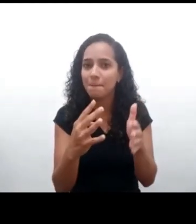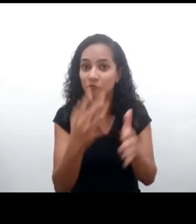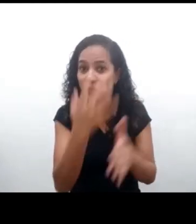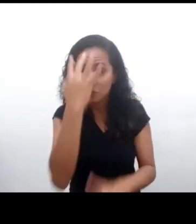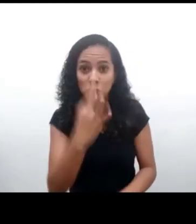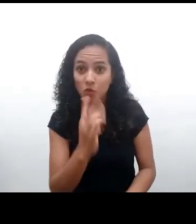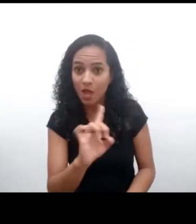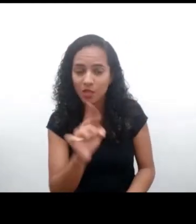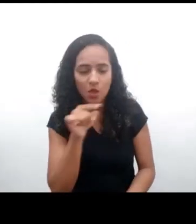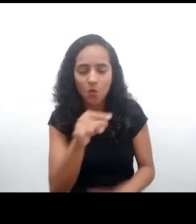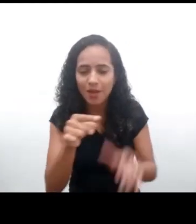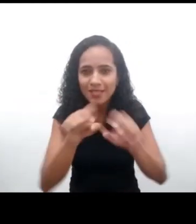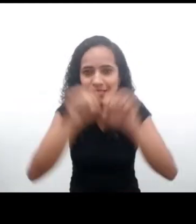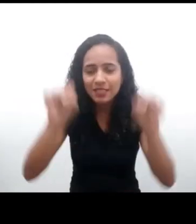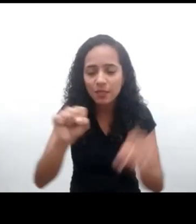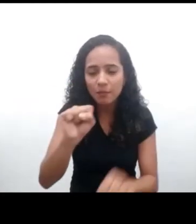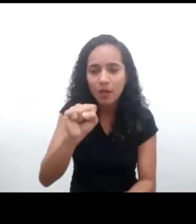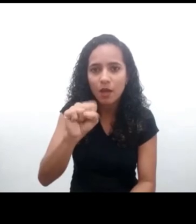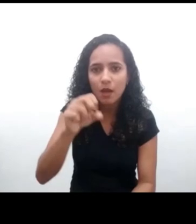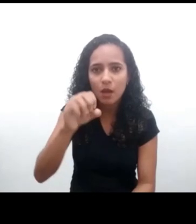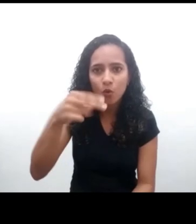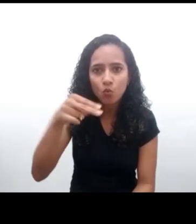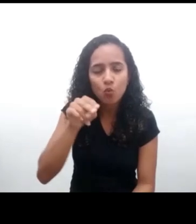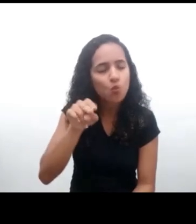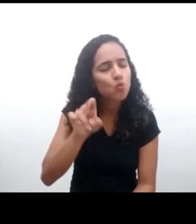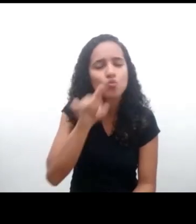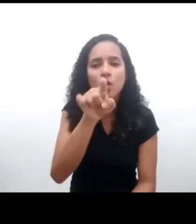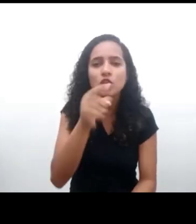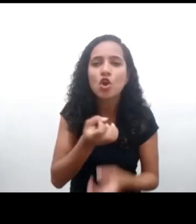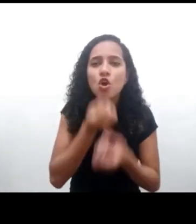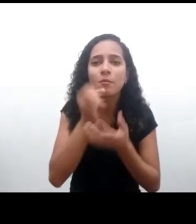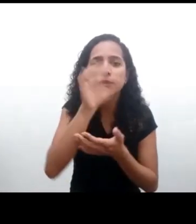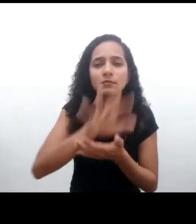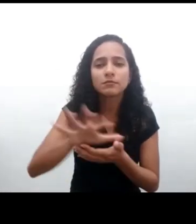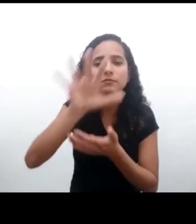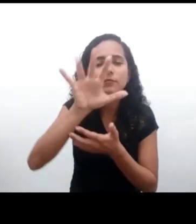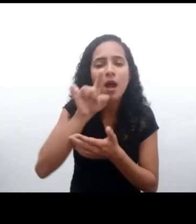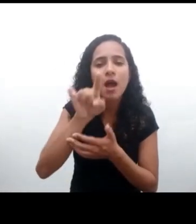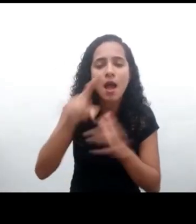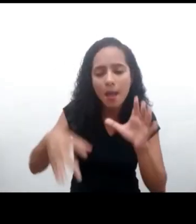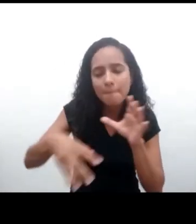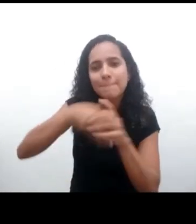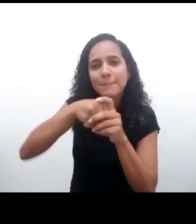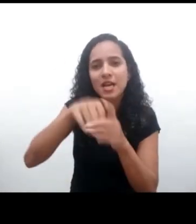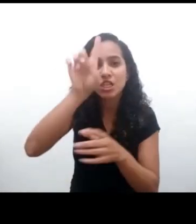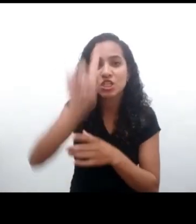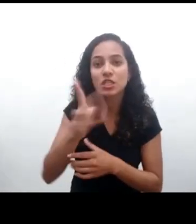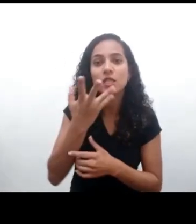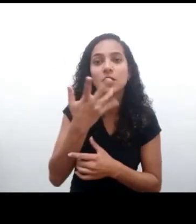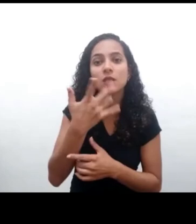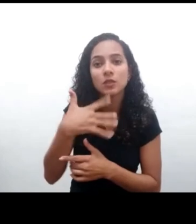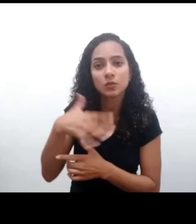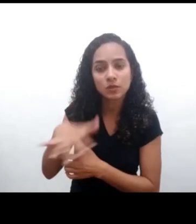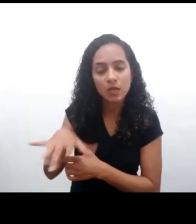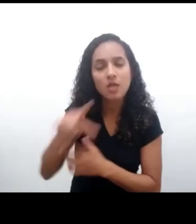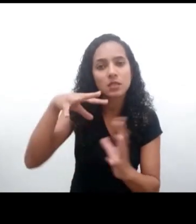documento que, para quienes no conocen el sistema ONU, un comentario general es que es una aplicación de la Convención sobre los Derechos de los